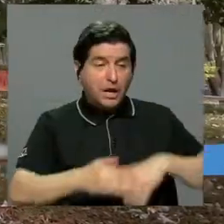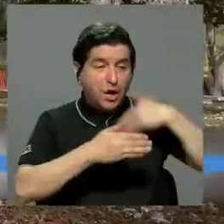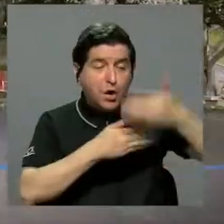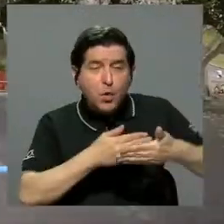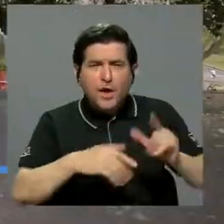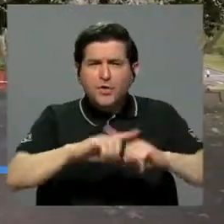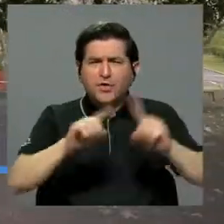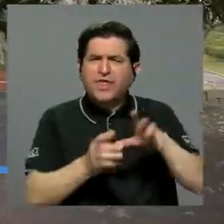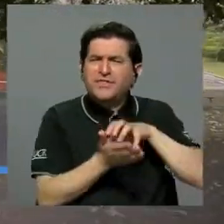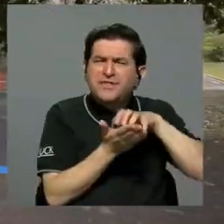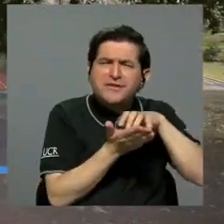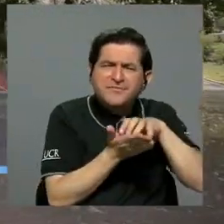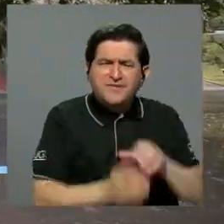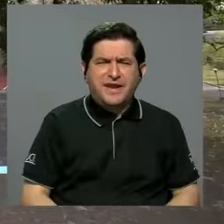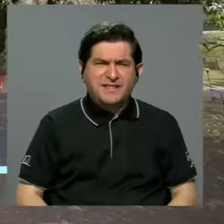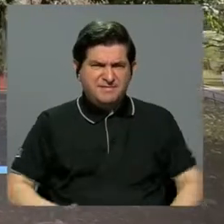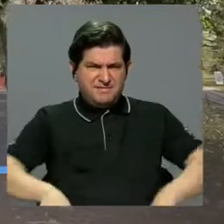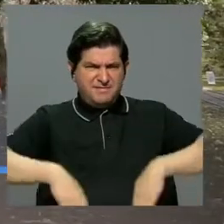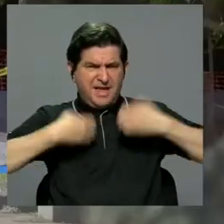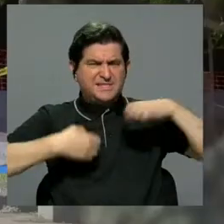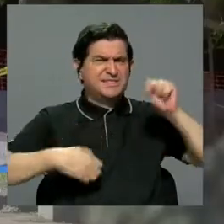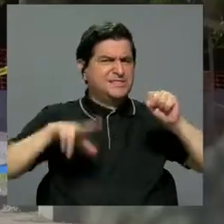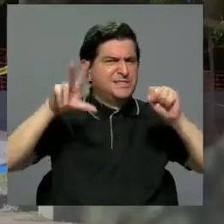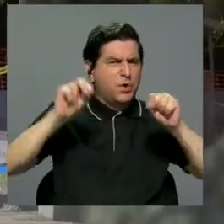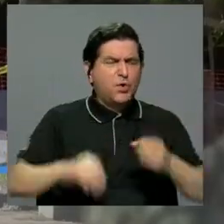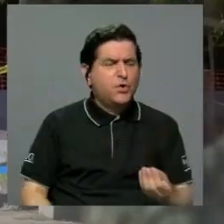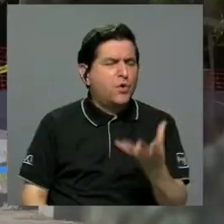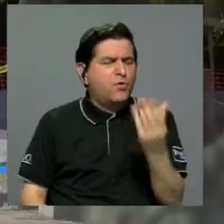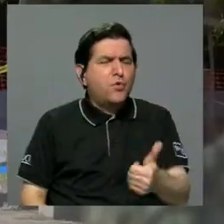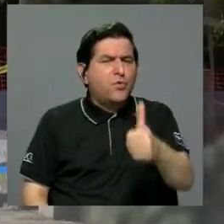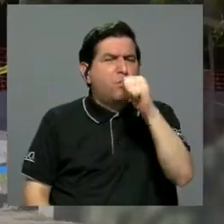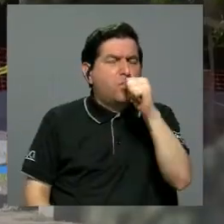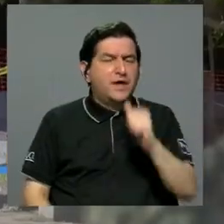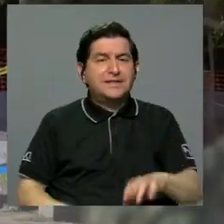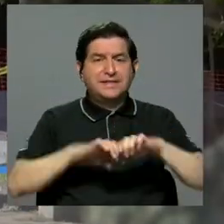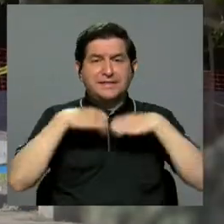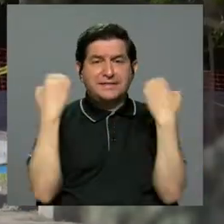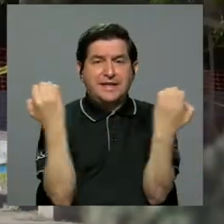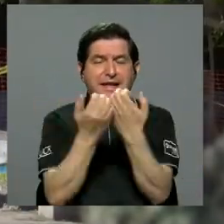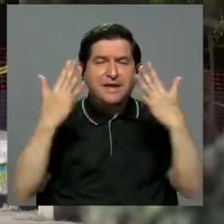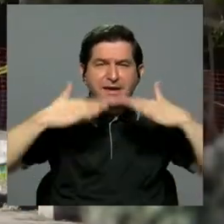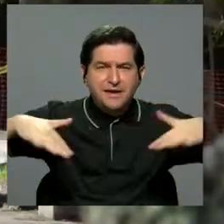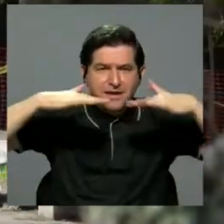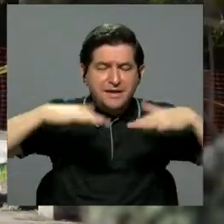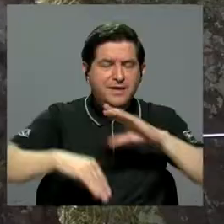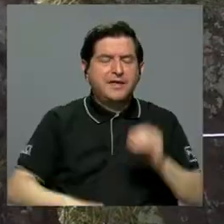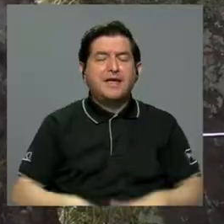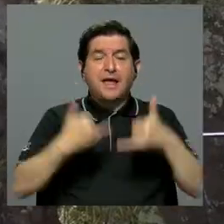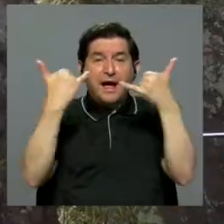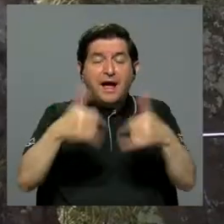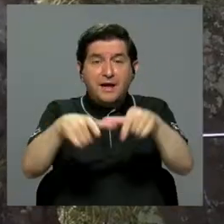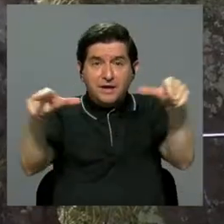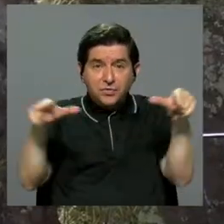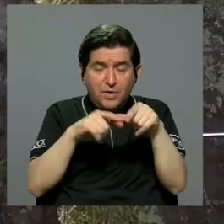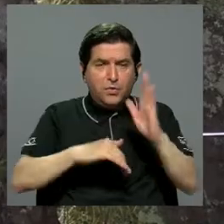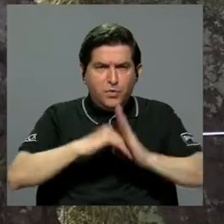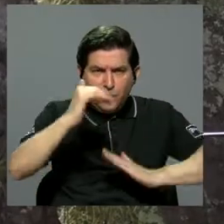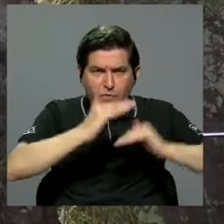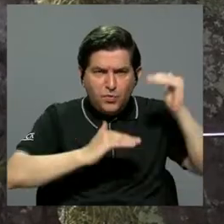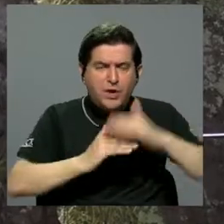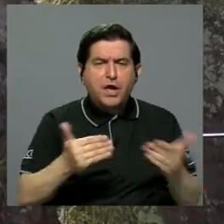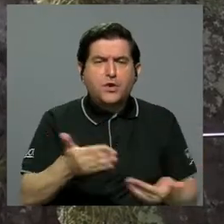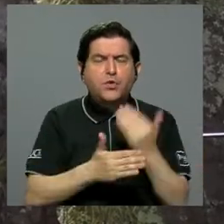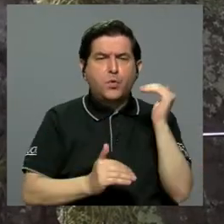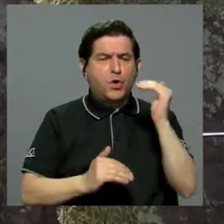Luego de una serie de dudas sobre si existía o no una naciente de agua en el estadio ecológico y en el actual sitio donde se